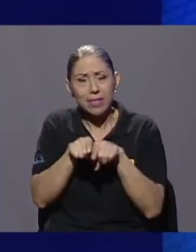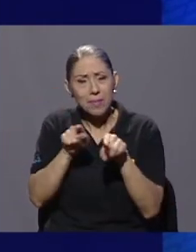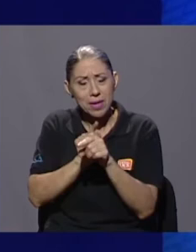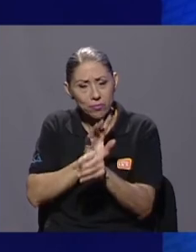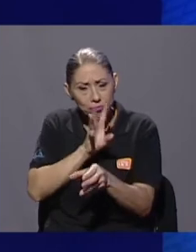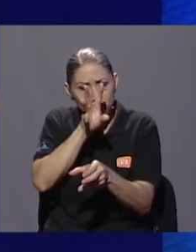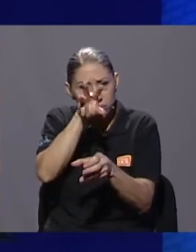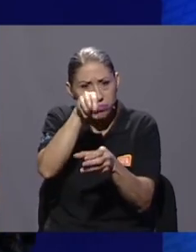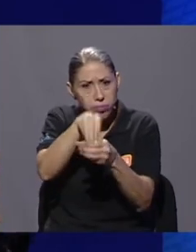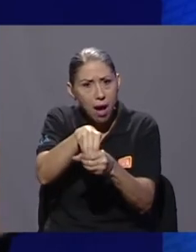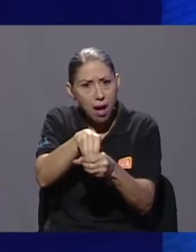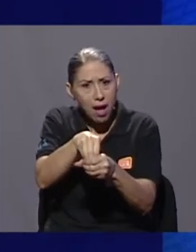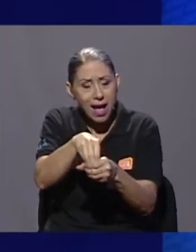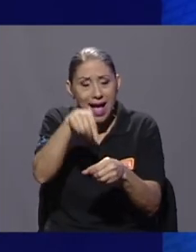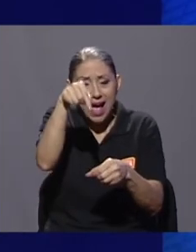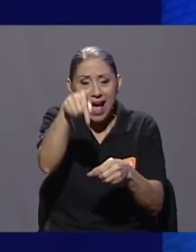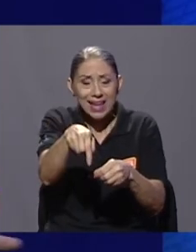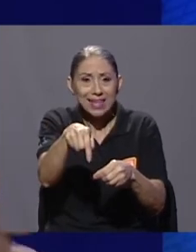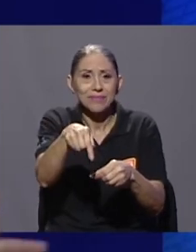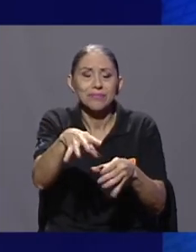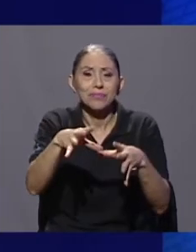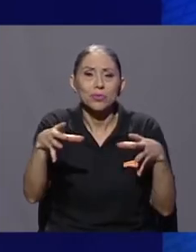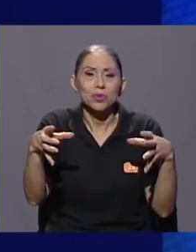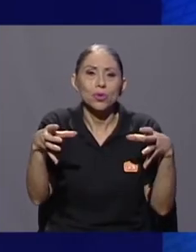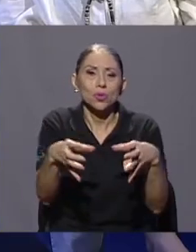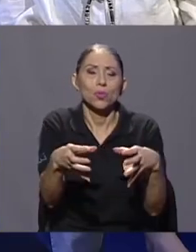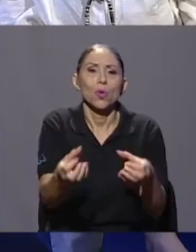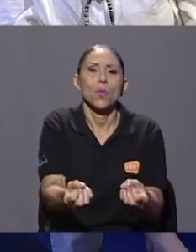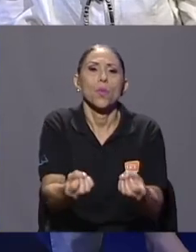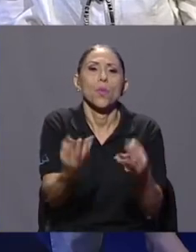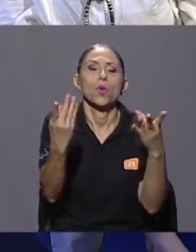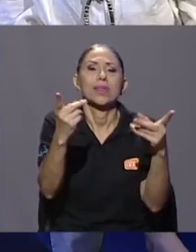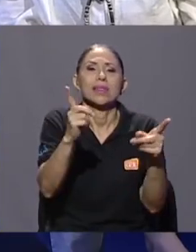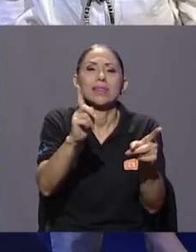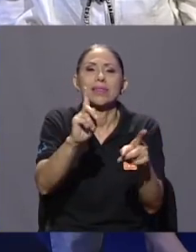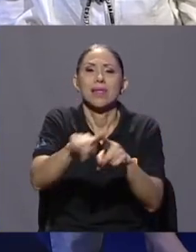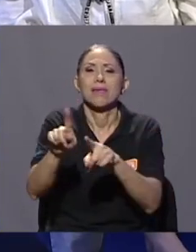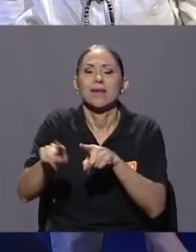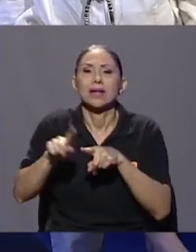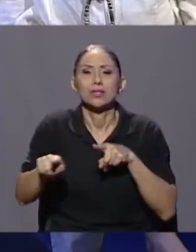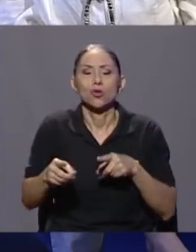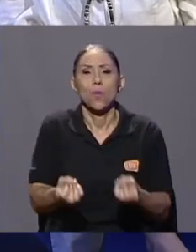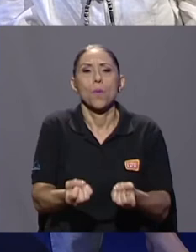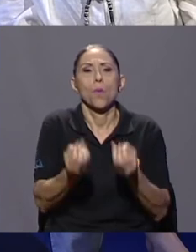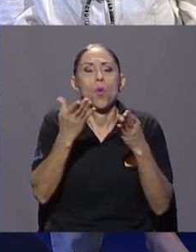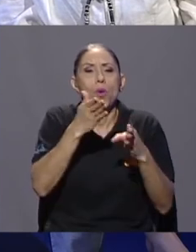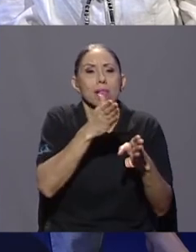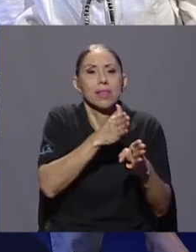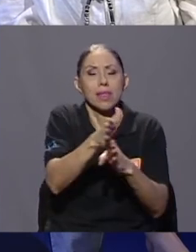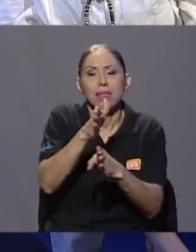un gremio multidiverso, multidisciplinario, que ha aportado grandes